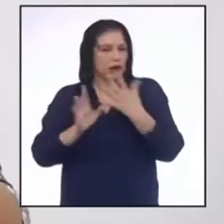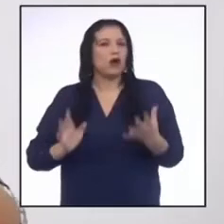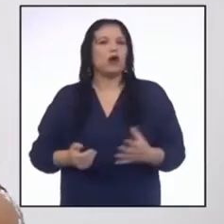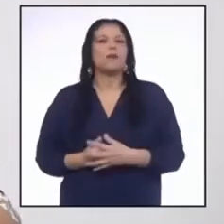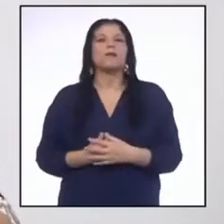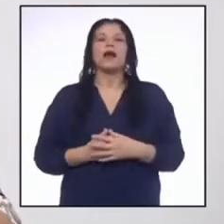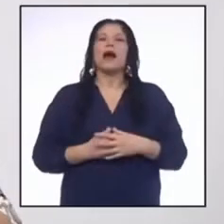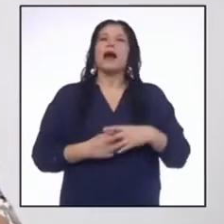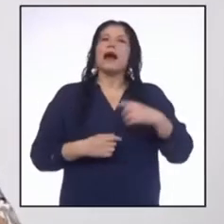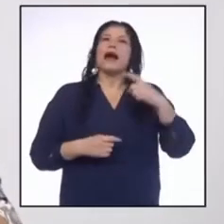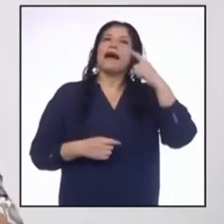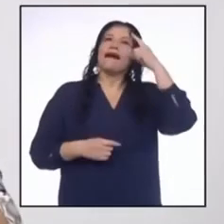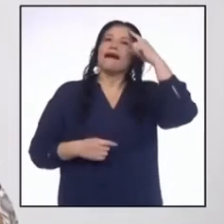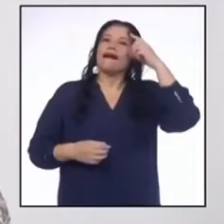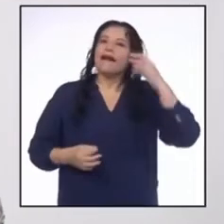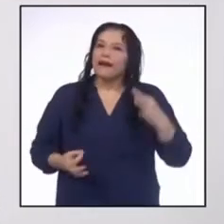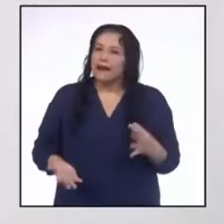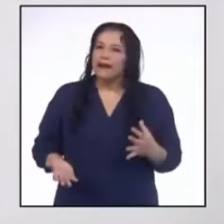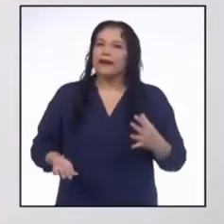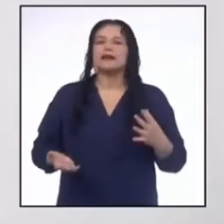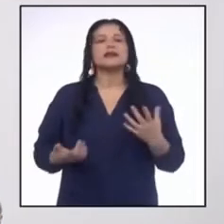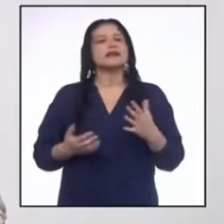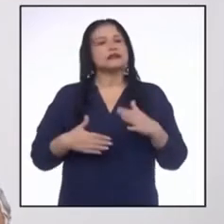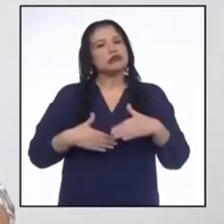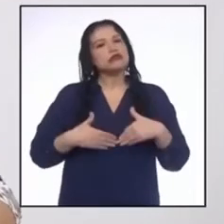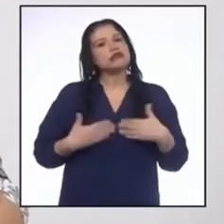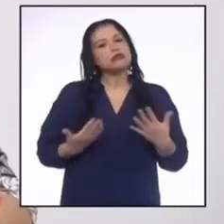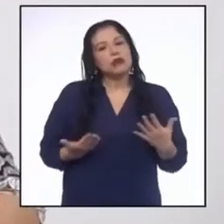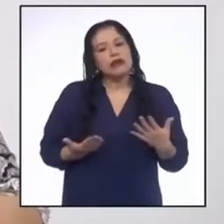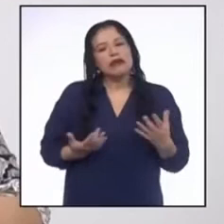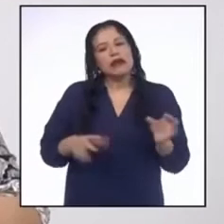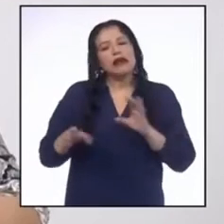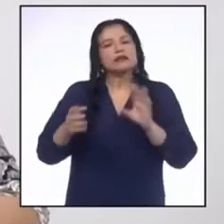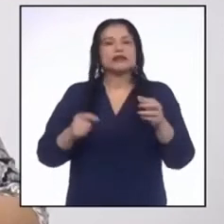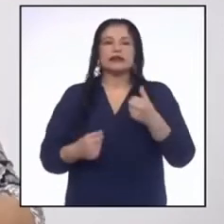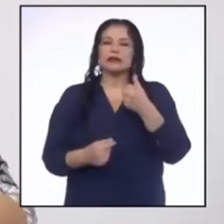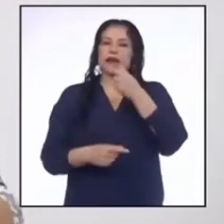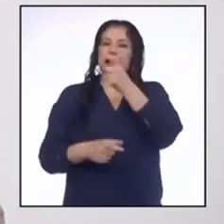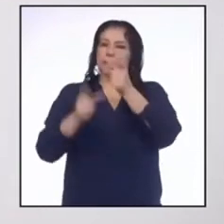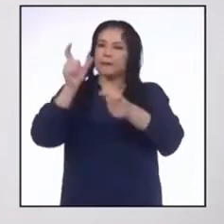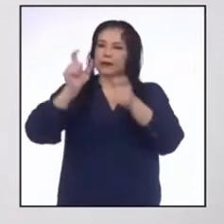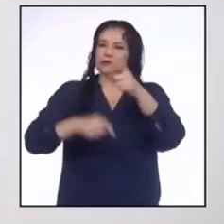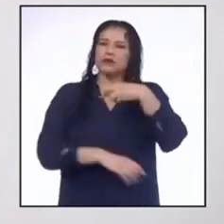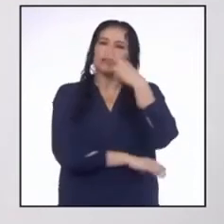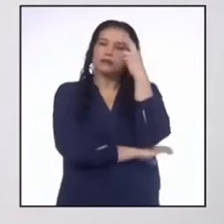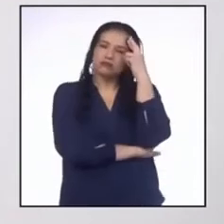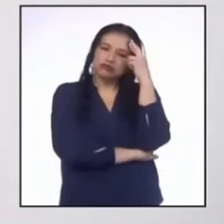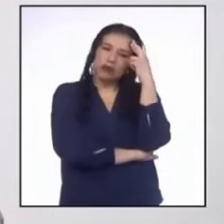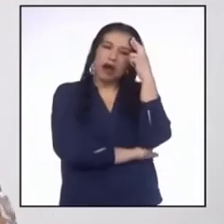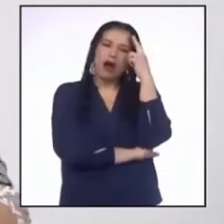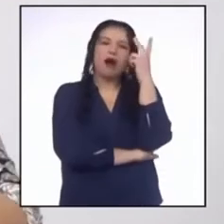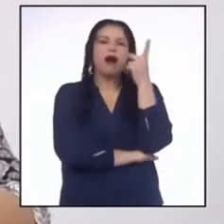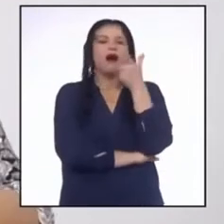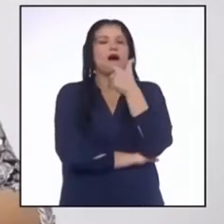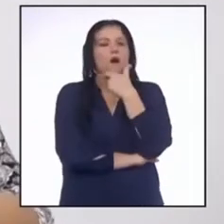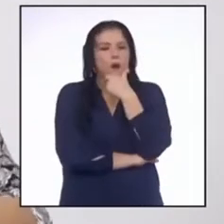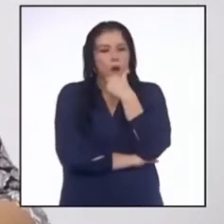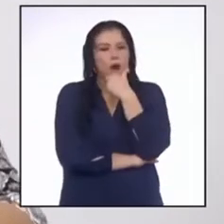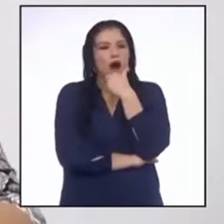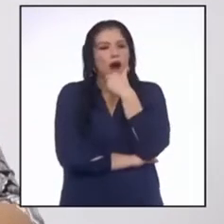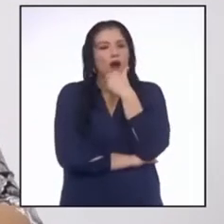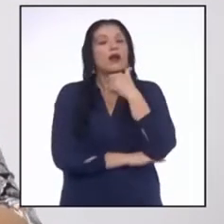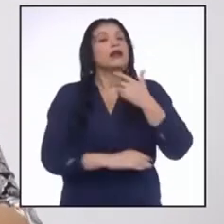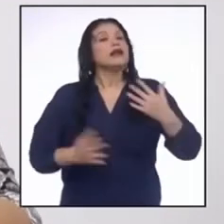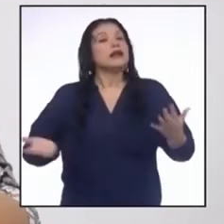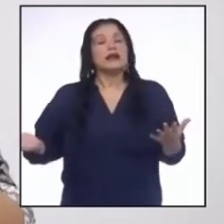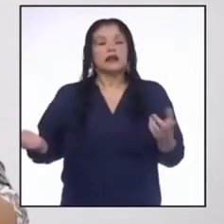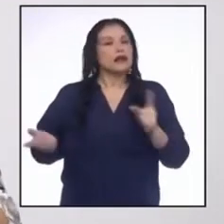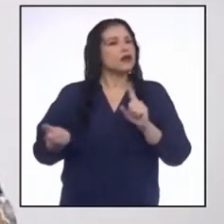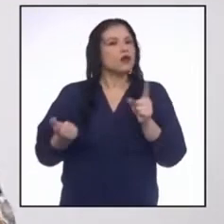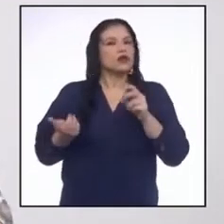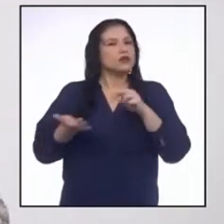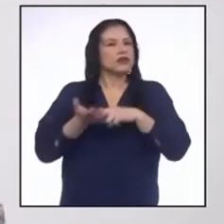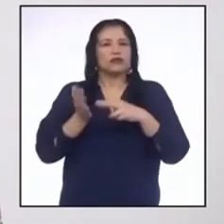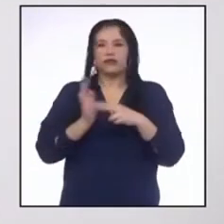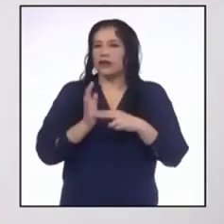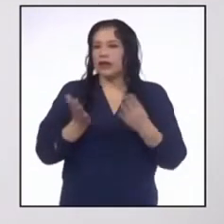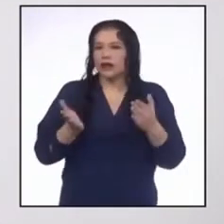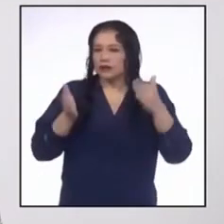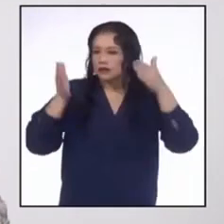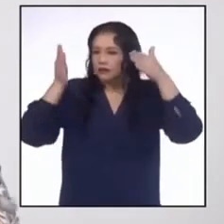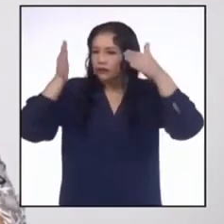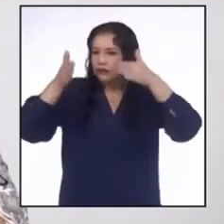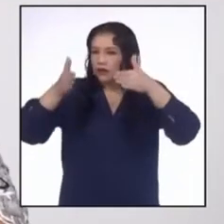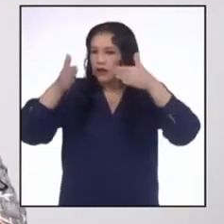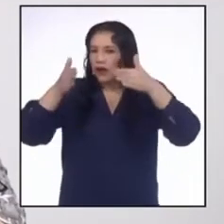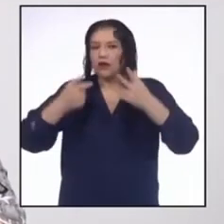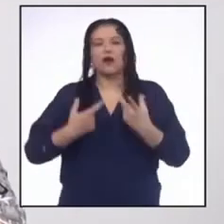doctrinas, creencias que nos pueden llevar a la reflexión, como en este caso, y que no tienen que ver directamente